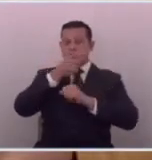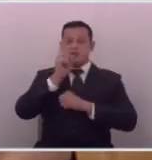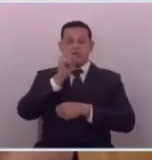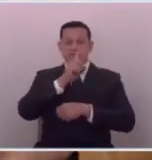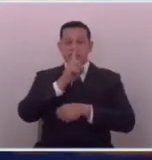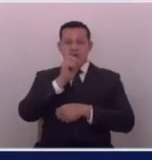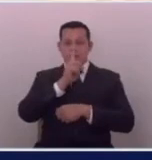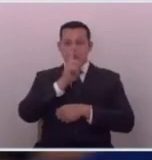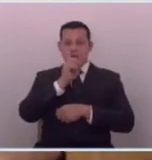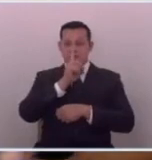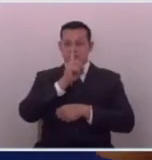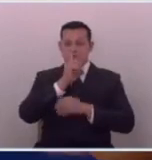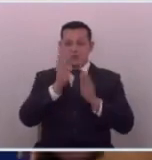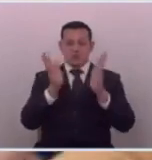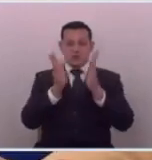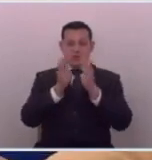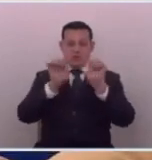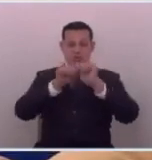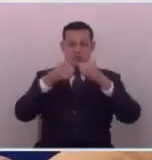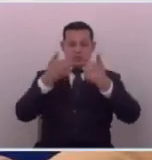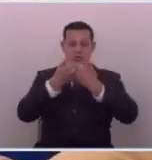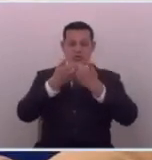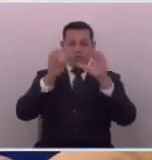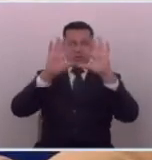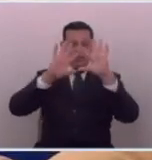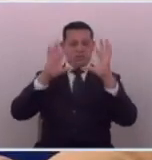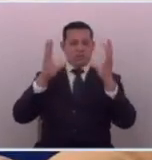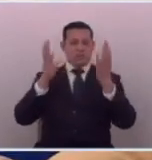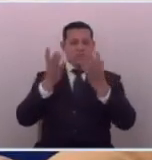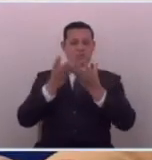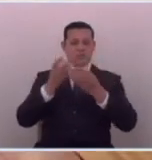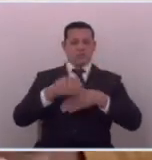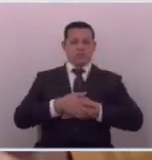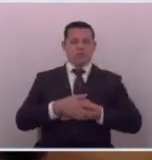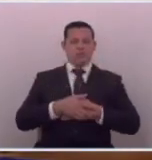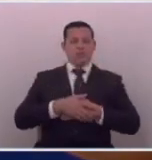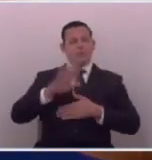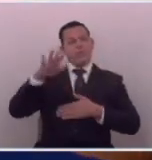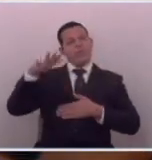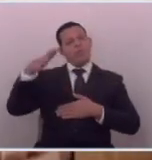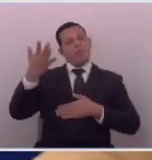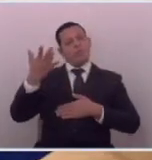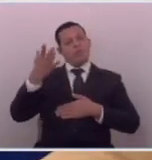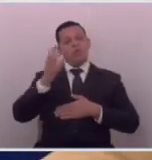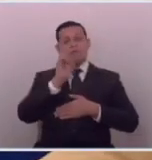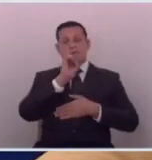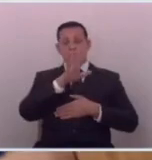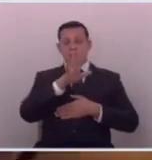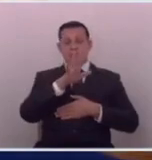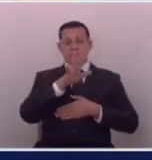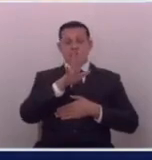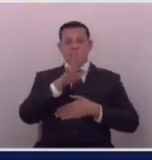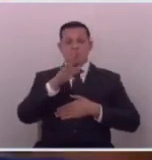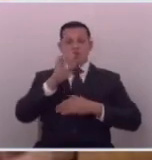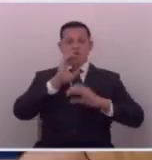falsas ante organismos internacionales y después se ponen a hacer esos comunicados de